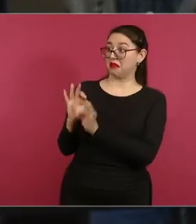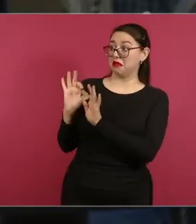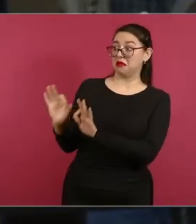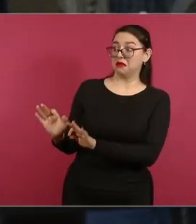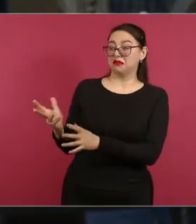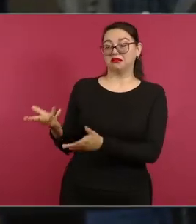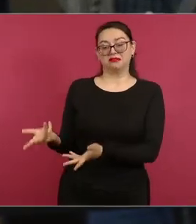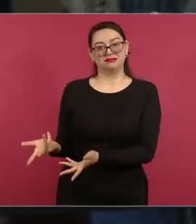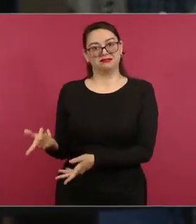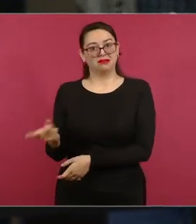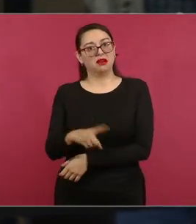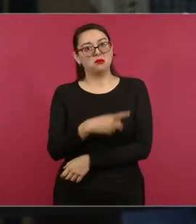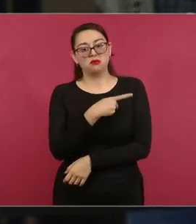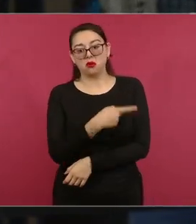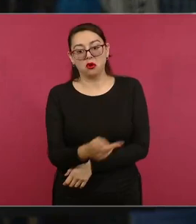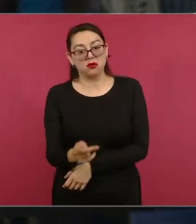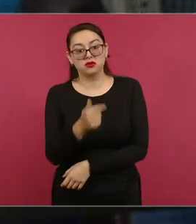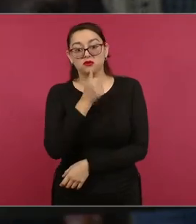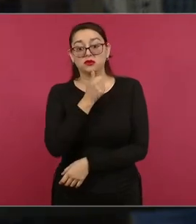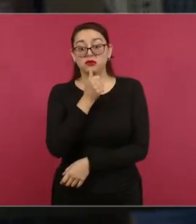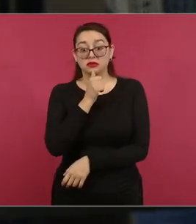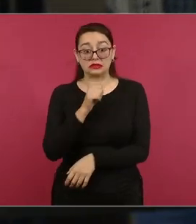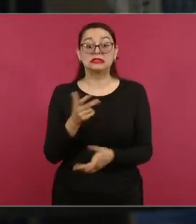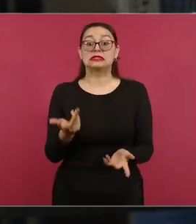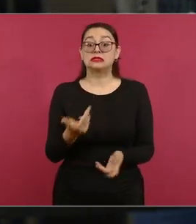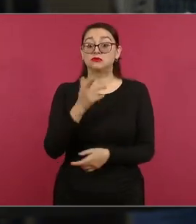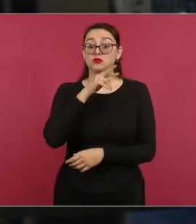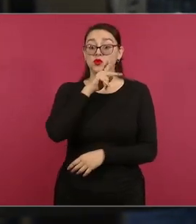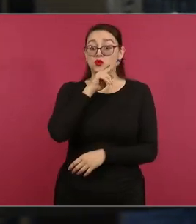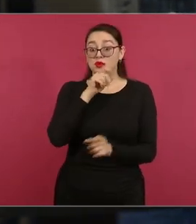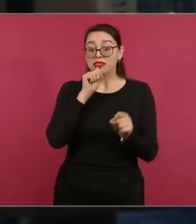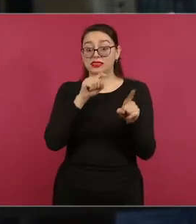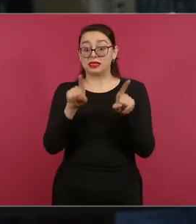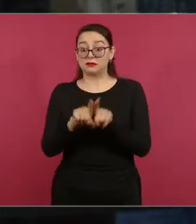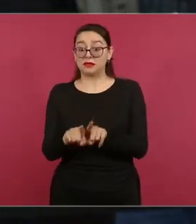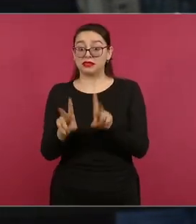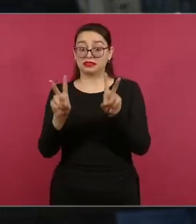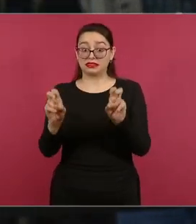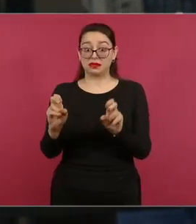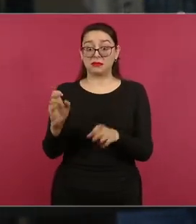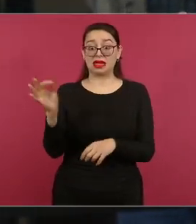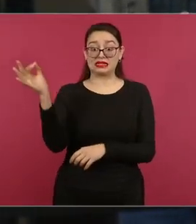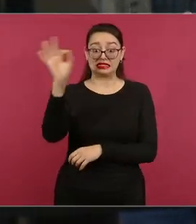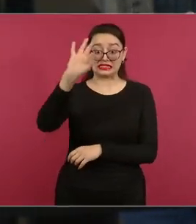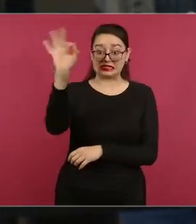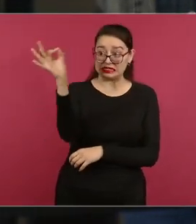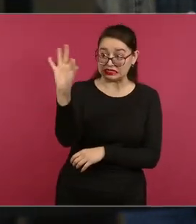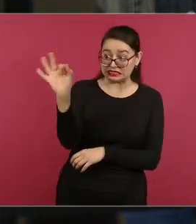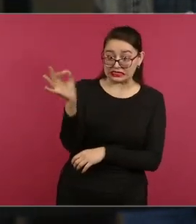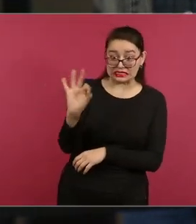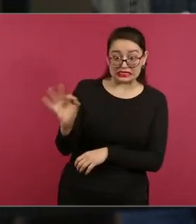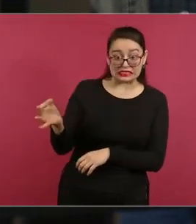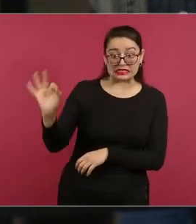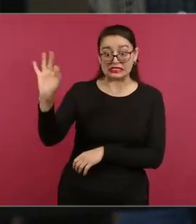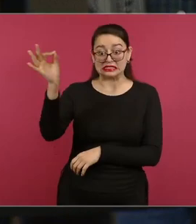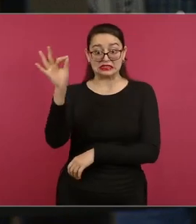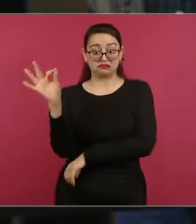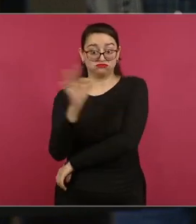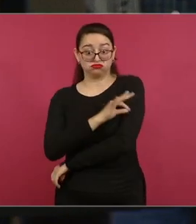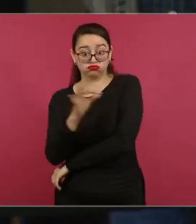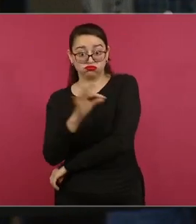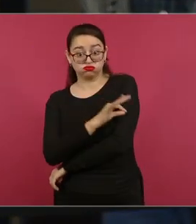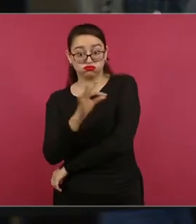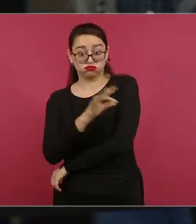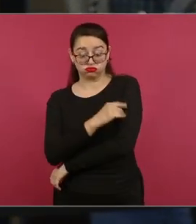También les preocupa, por ejemplo, el dengue, que va a esta acumulación que se ha hecho por la basura y que se